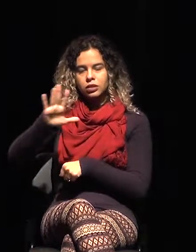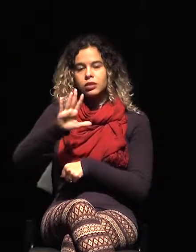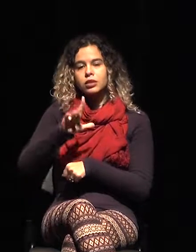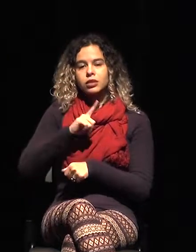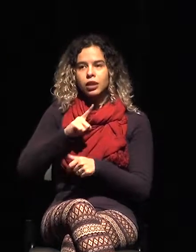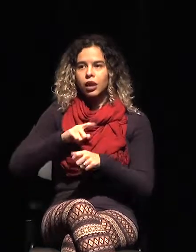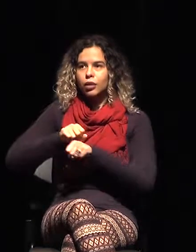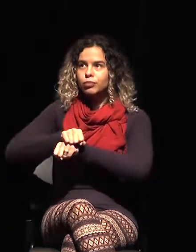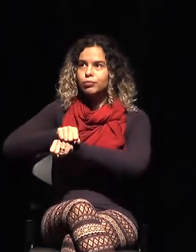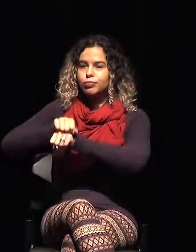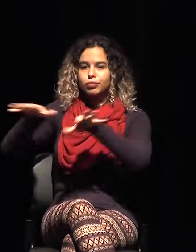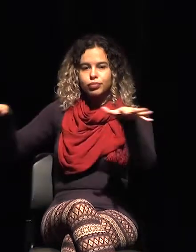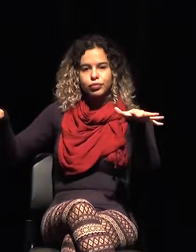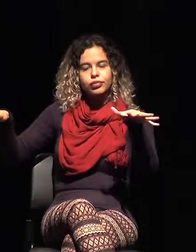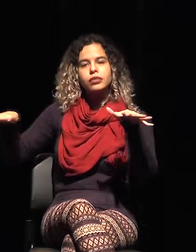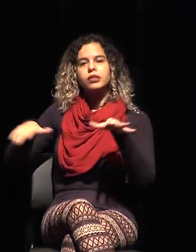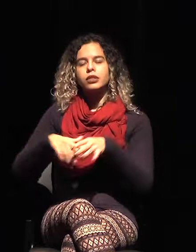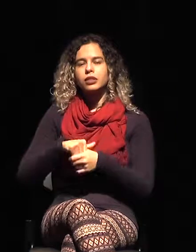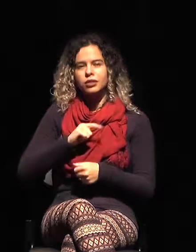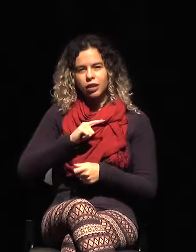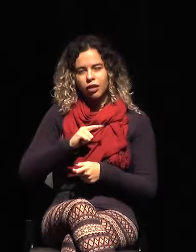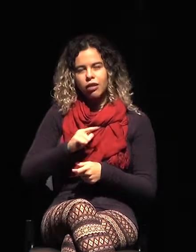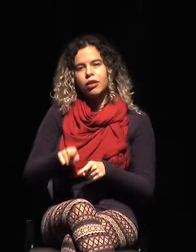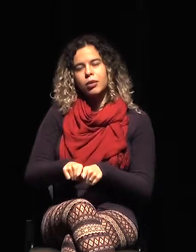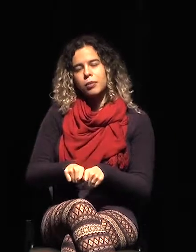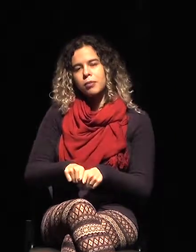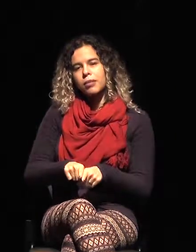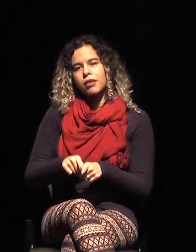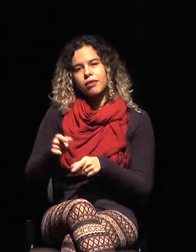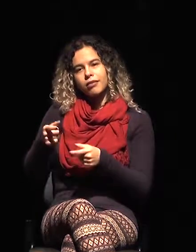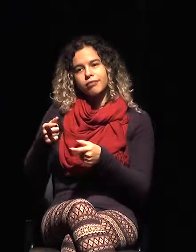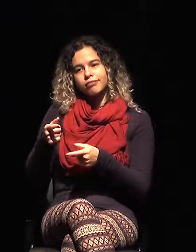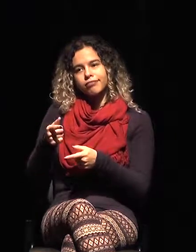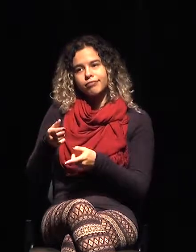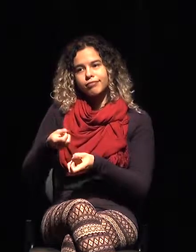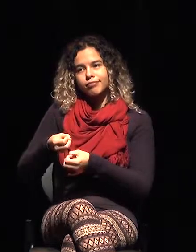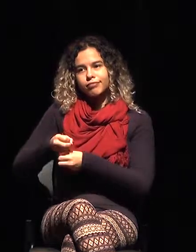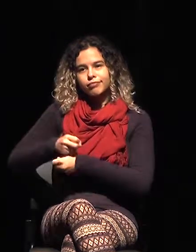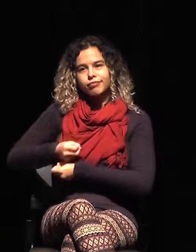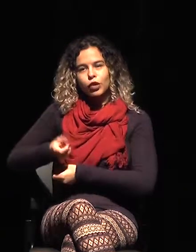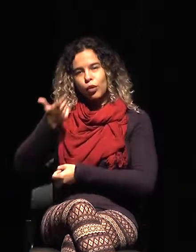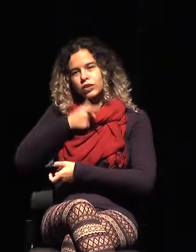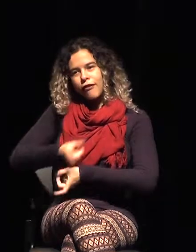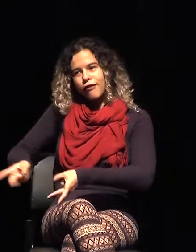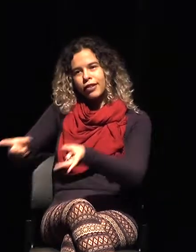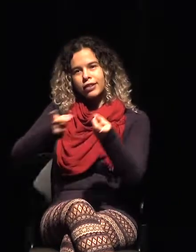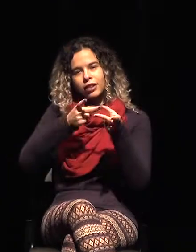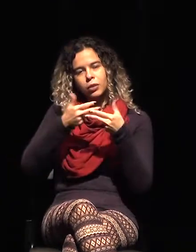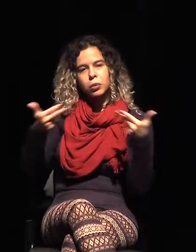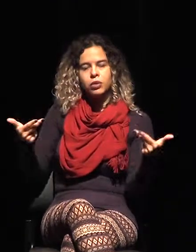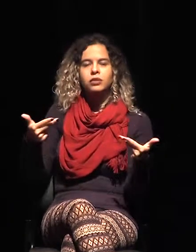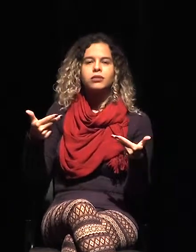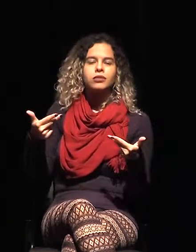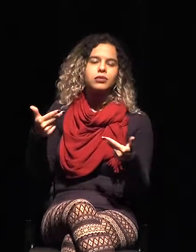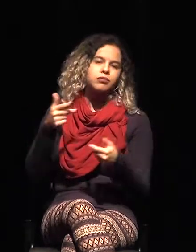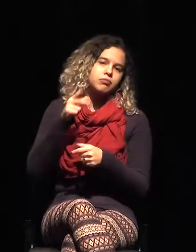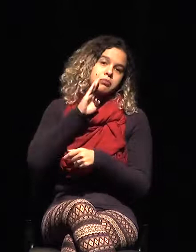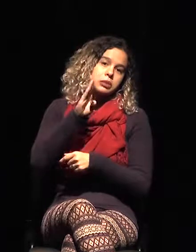vender los bienes, incluso los culturales. Aquí tenemos las autopistas brasileñas, sobre todo las más